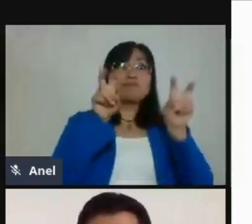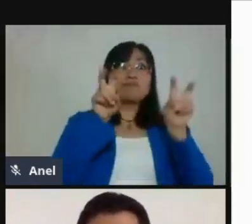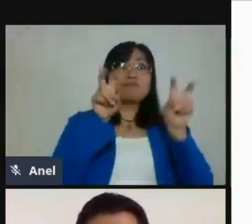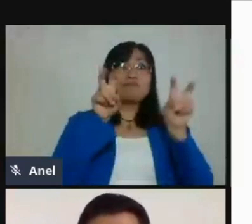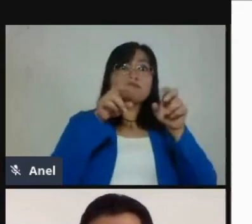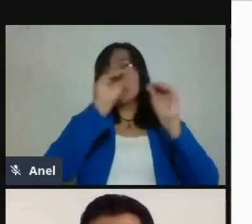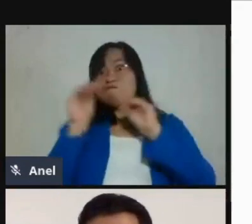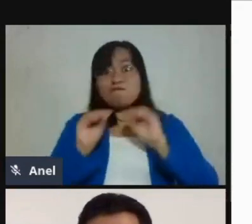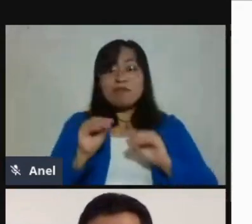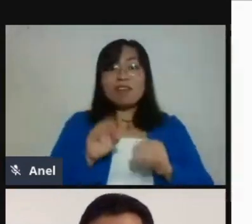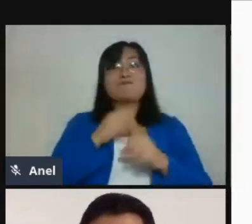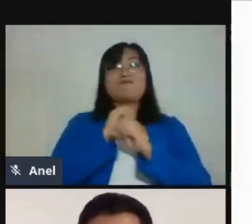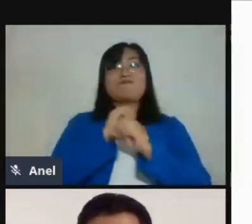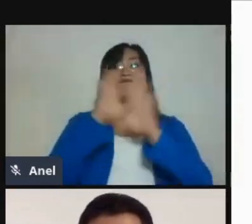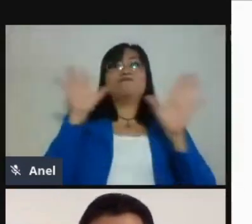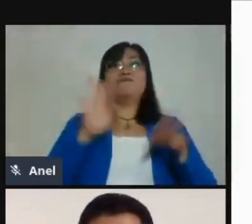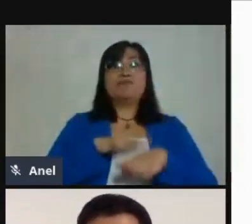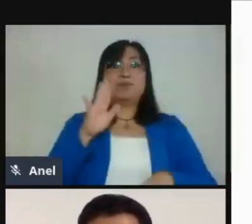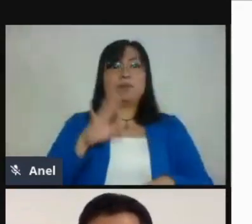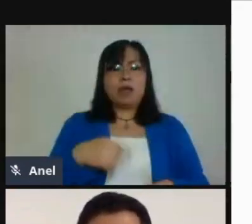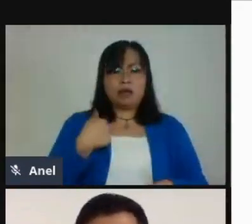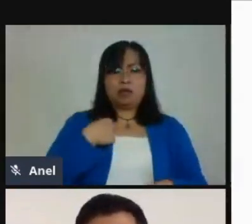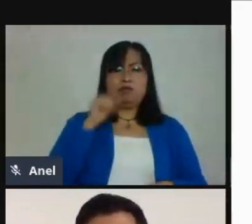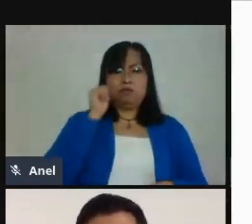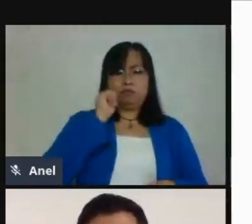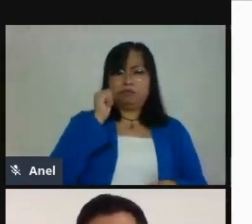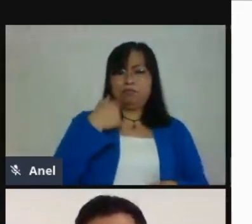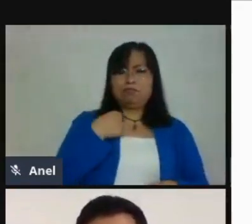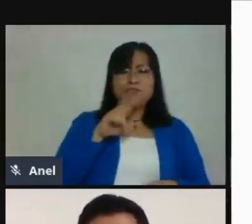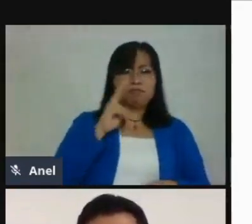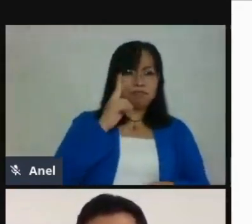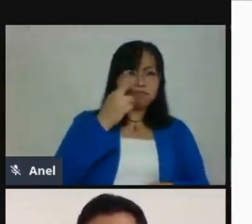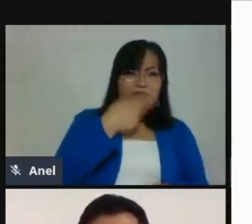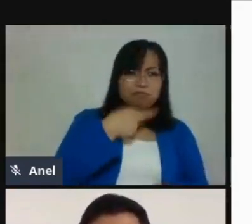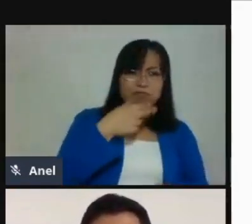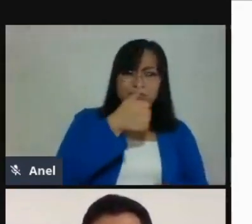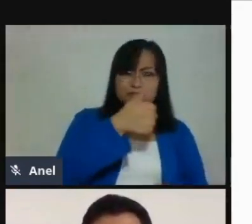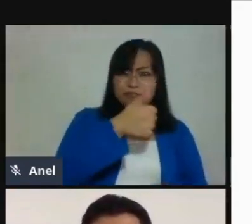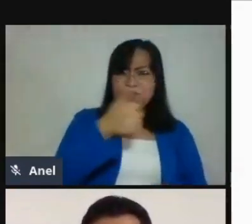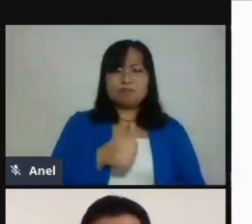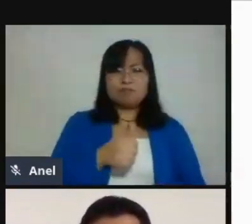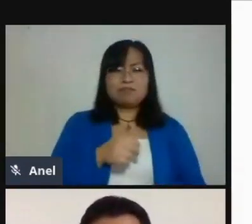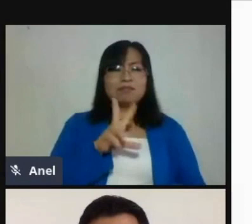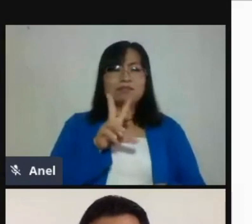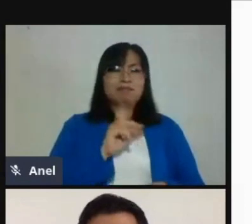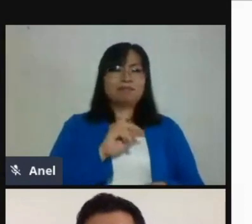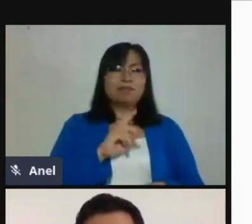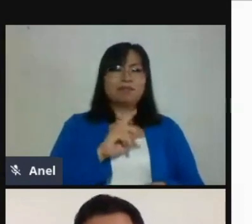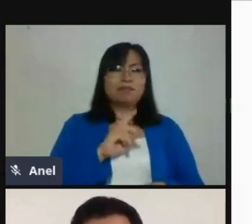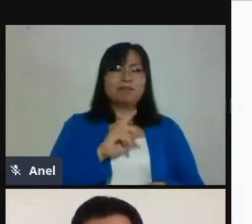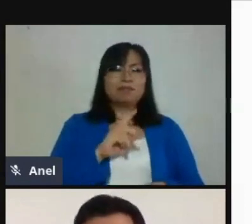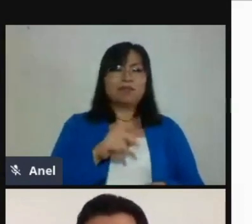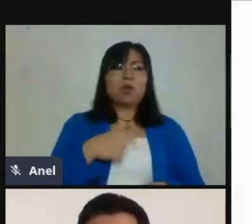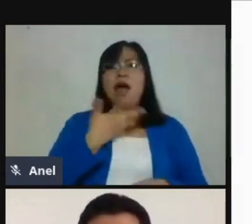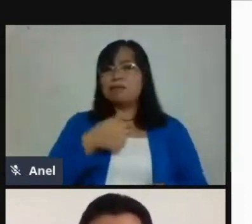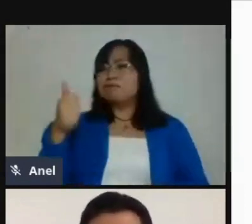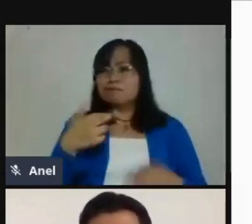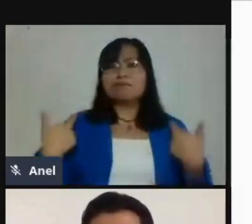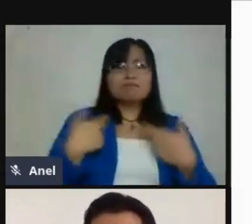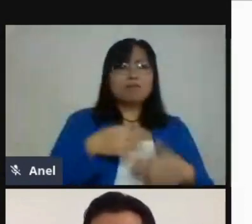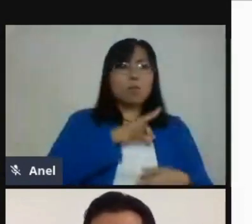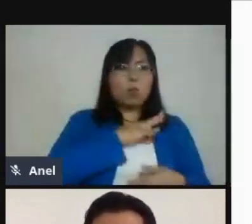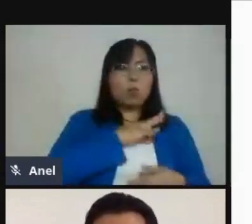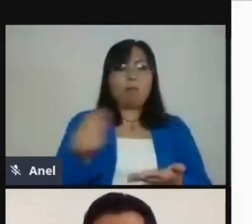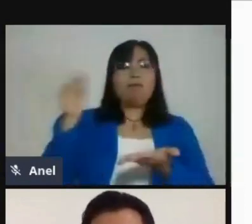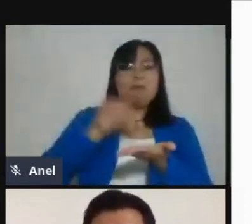10 sitios o yo tenga que estar editando absolutamente. Cada persona, cada profesor puede aportar su granito o su alumno de